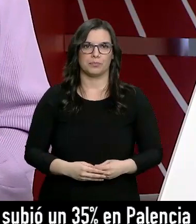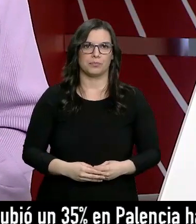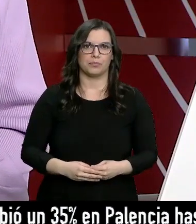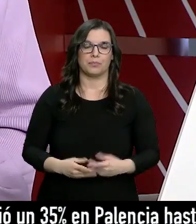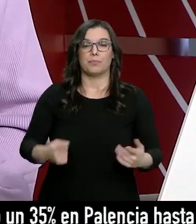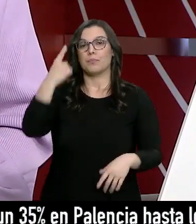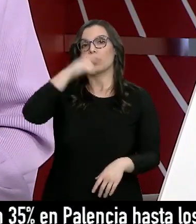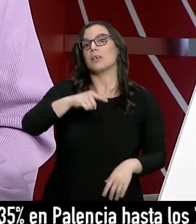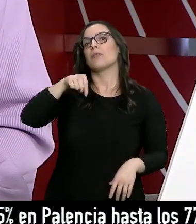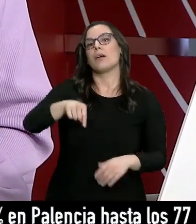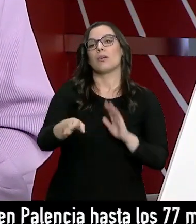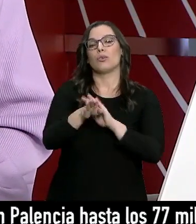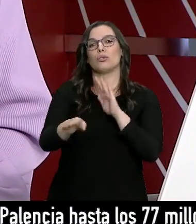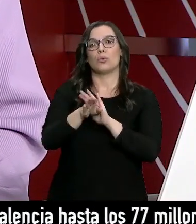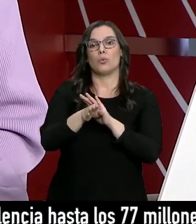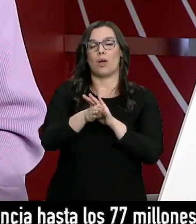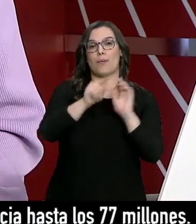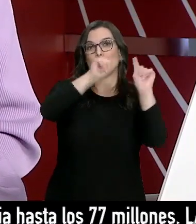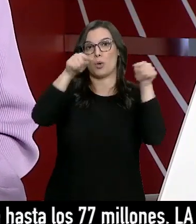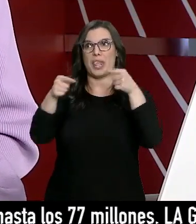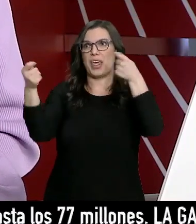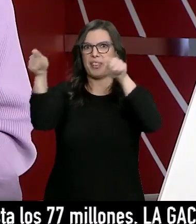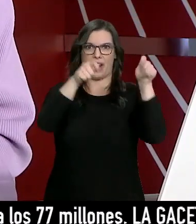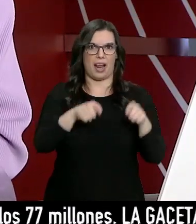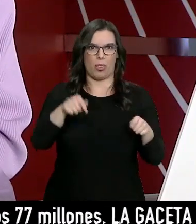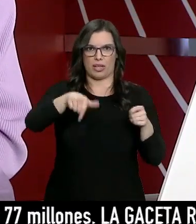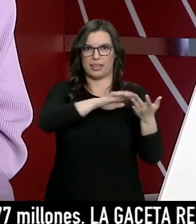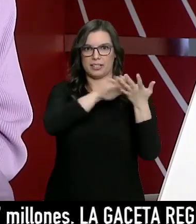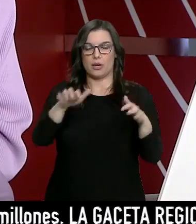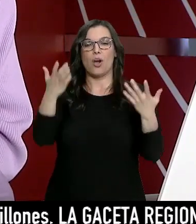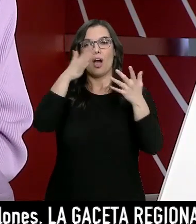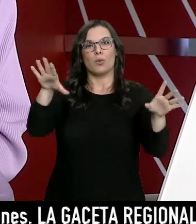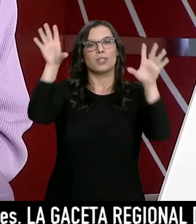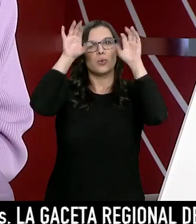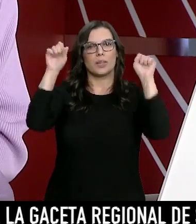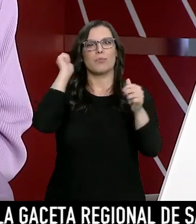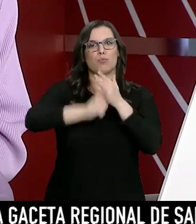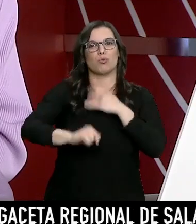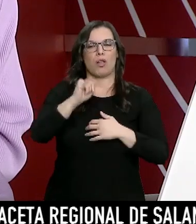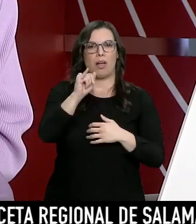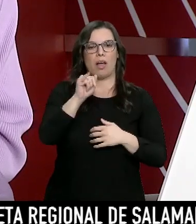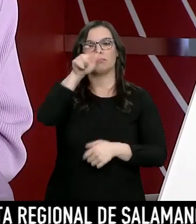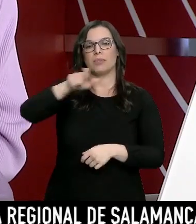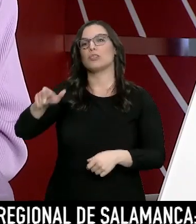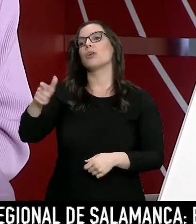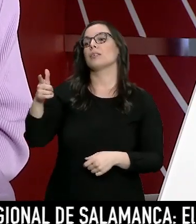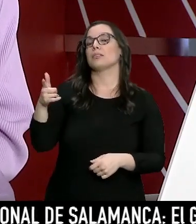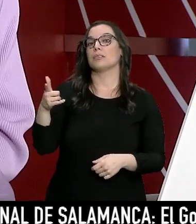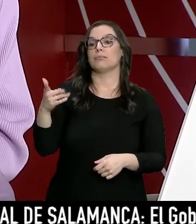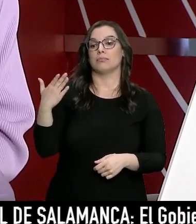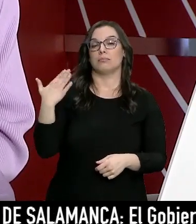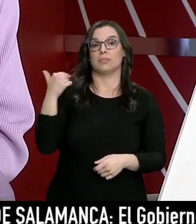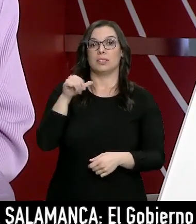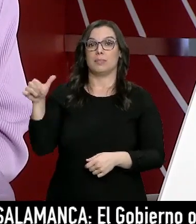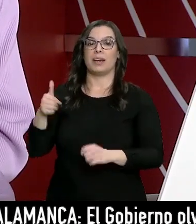Ya saben que se mantiene el cierre entre provincias en Castilla y León. Aún así, la Guardia Civil ha multado a ciudadanos que esta semana han